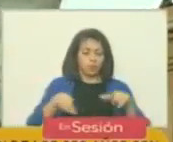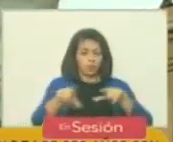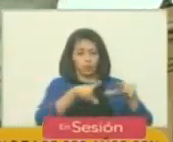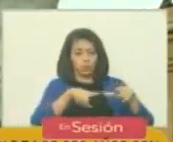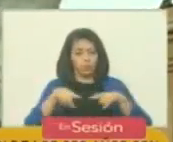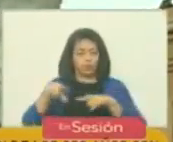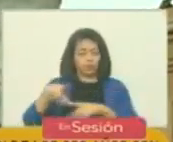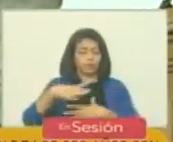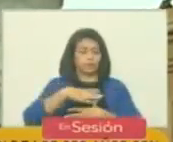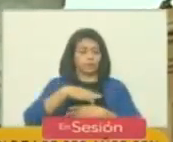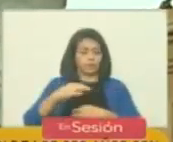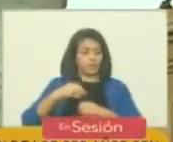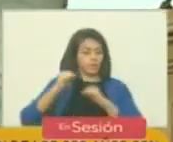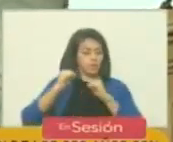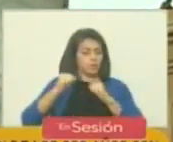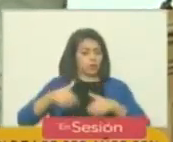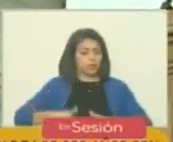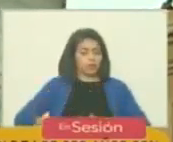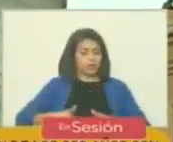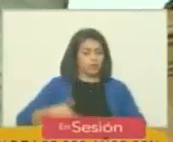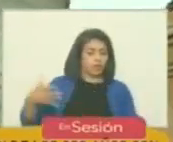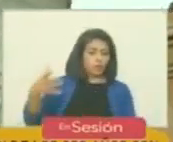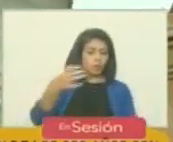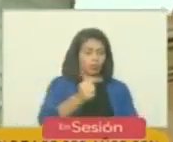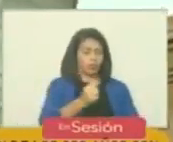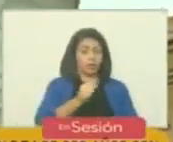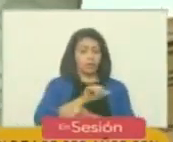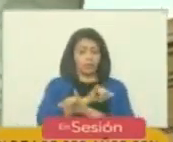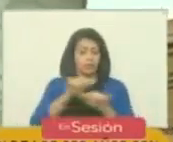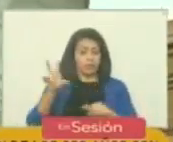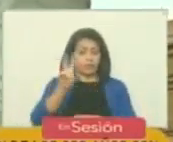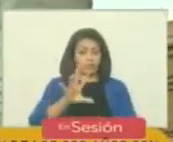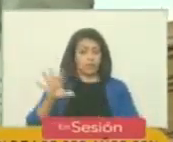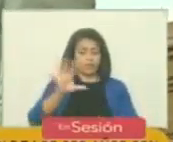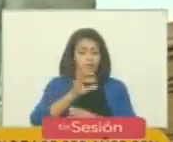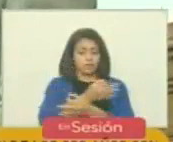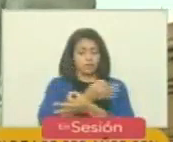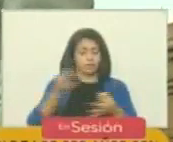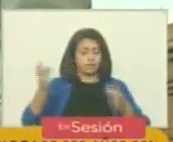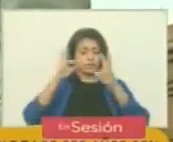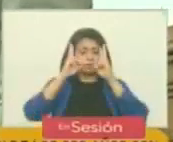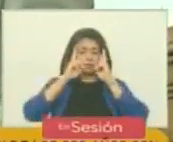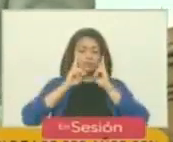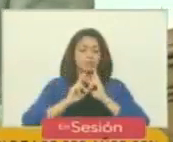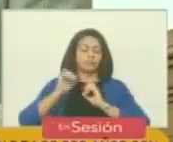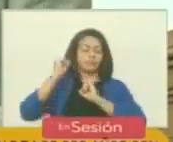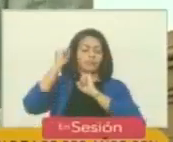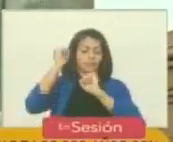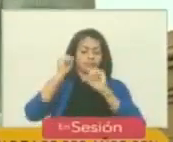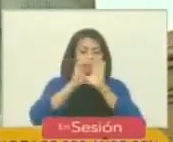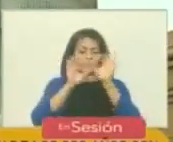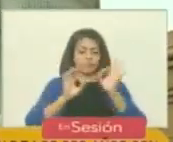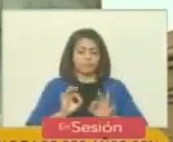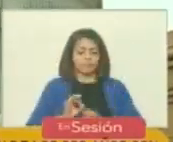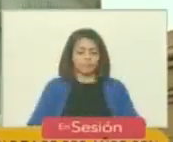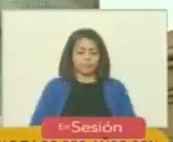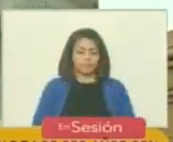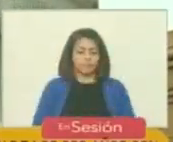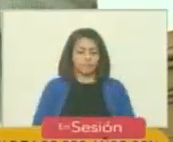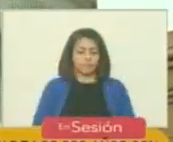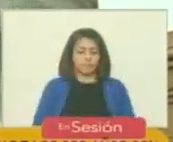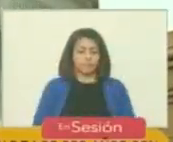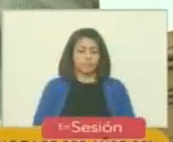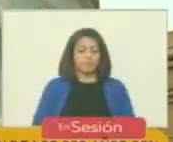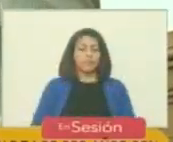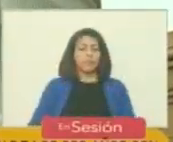heroica de interés. La conquista final de Venezuela, un impecable triunfo de la estrategia. Tomó